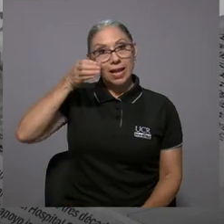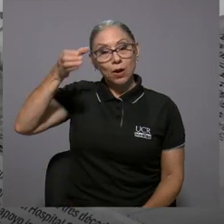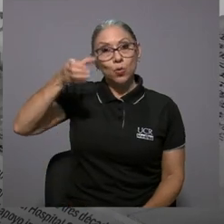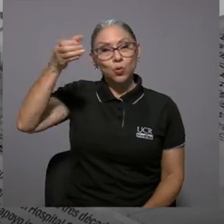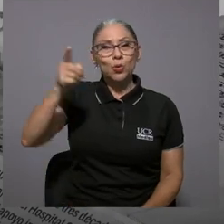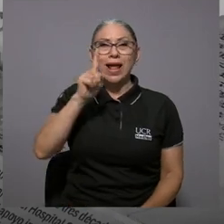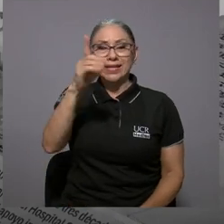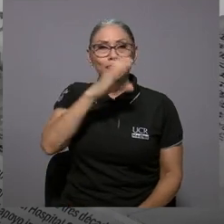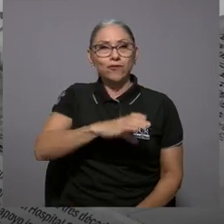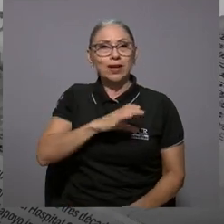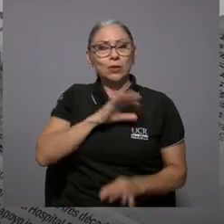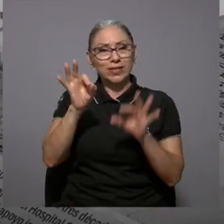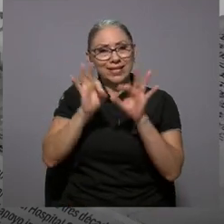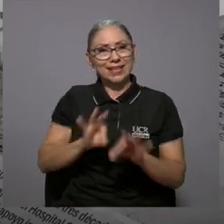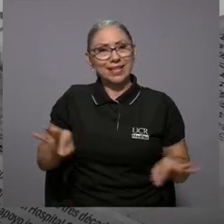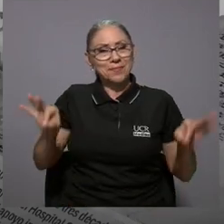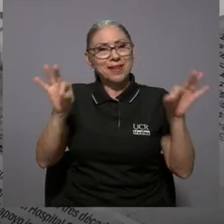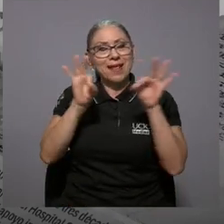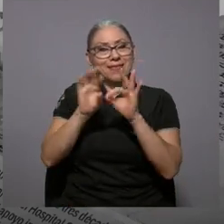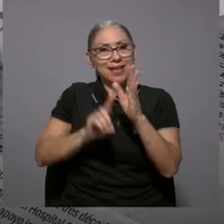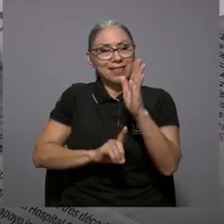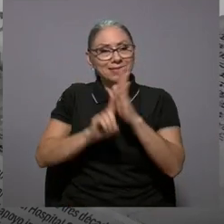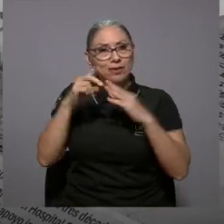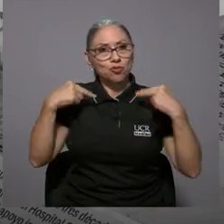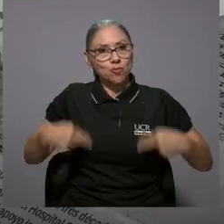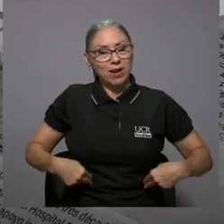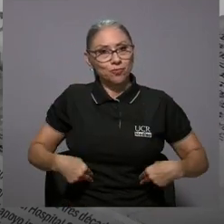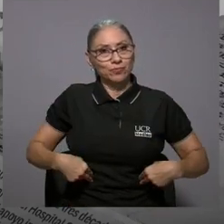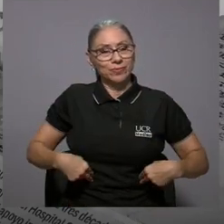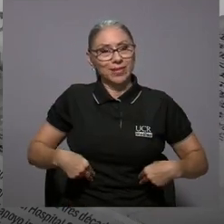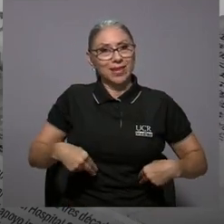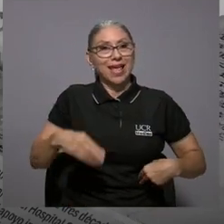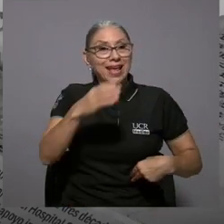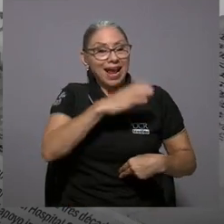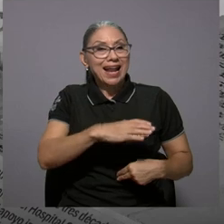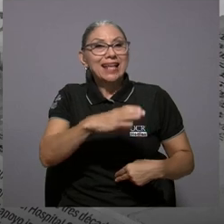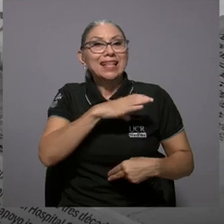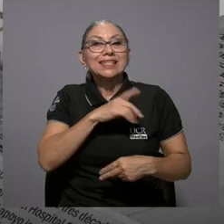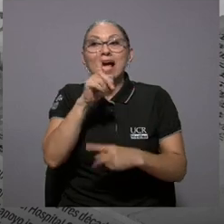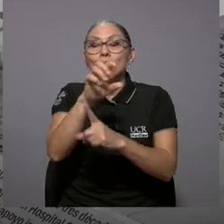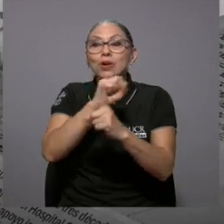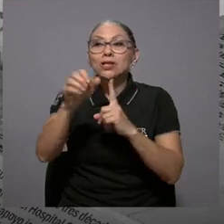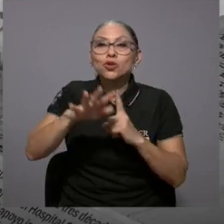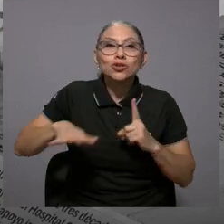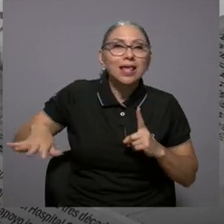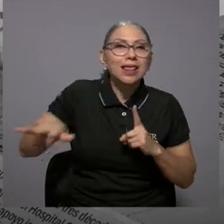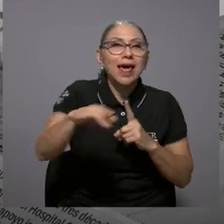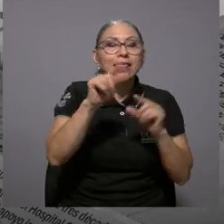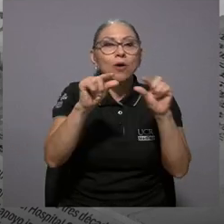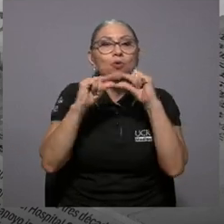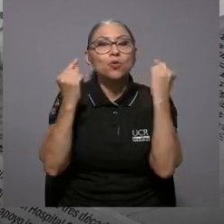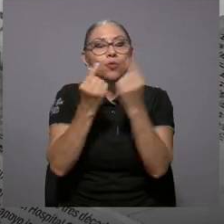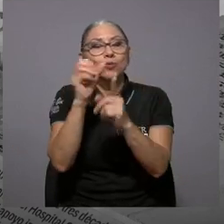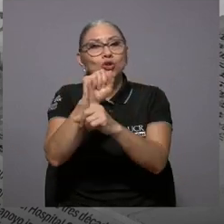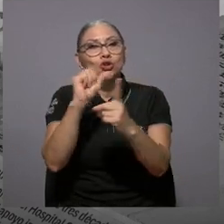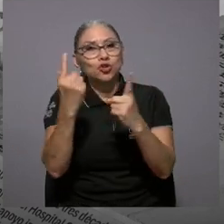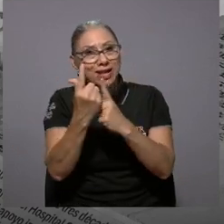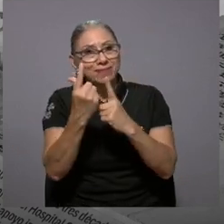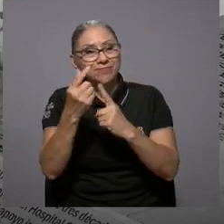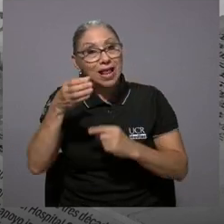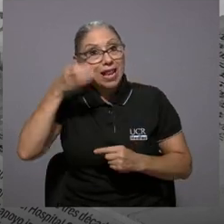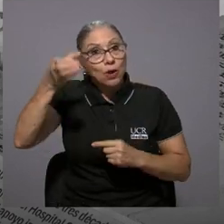La cultura es un factor determinante en el desarrollo humano, caracteriza a una sociedad, a un grupo social.